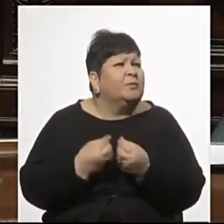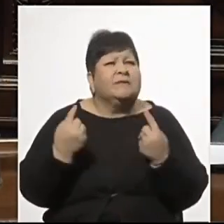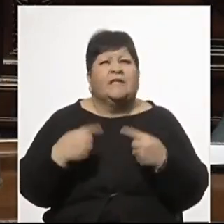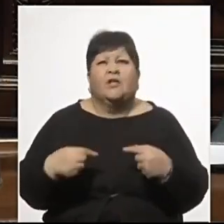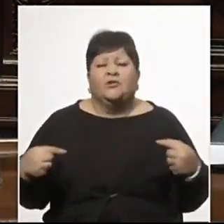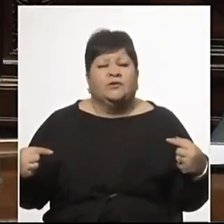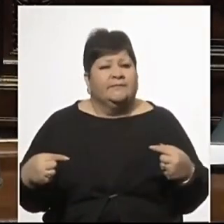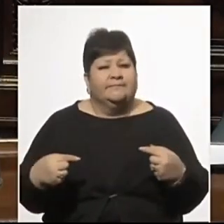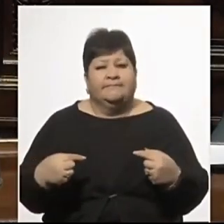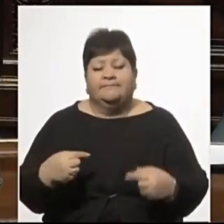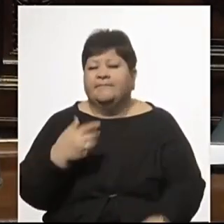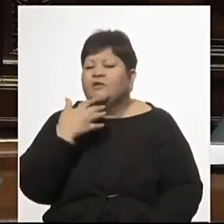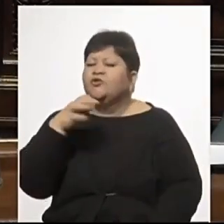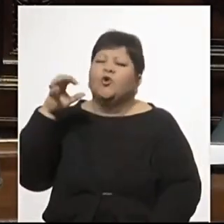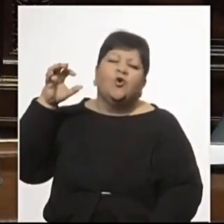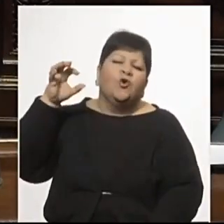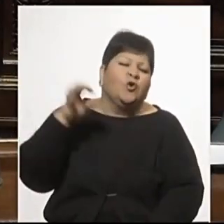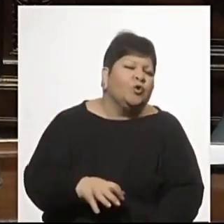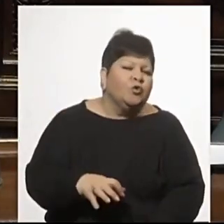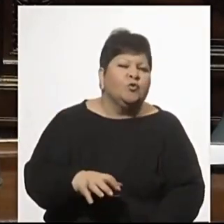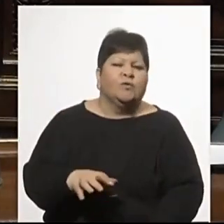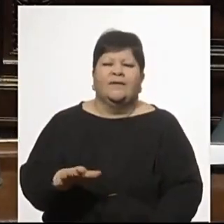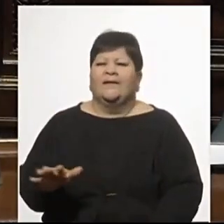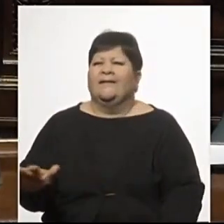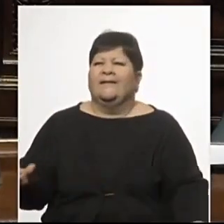pero no le tengo odio a nadie